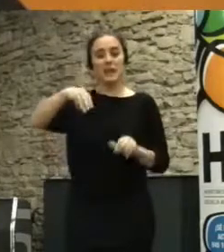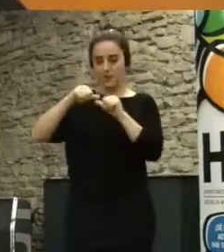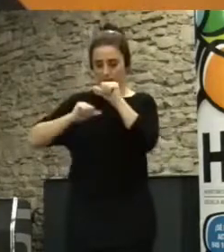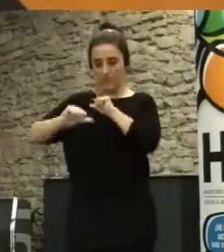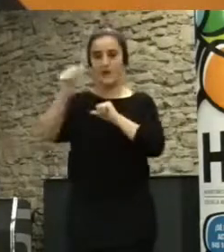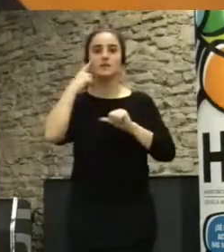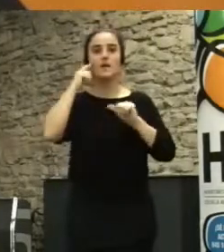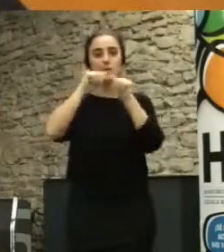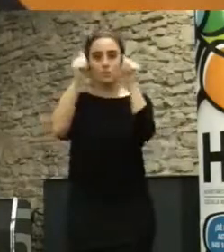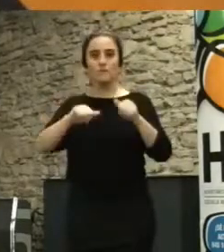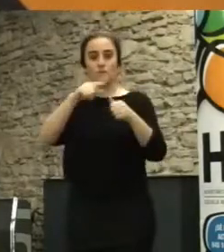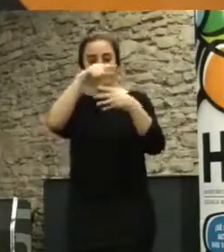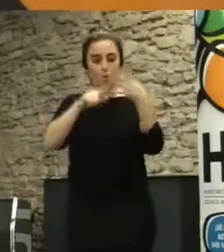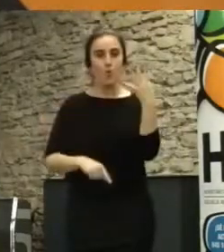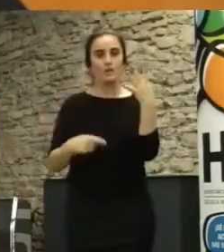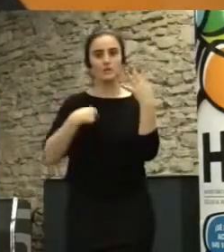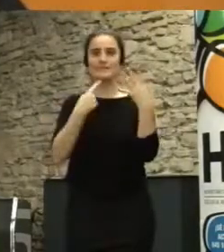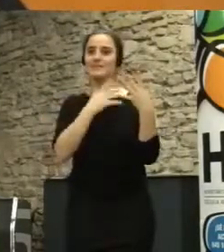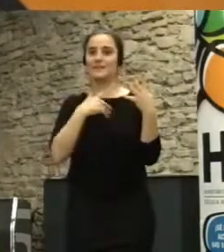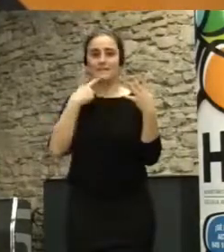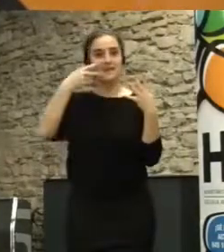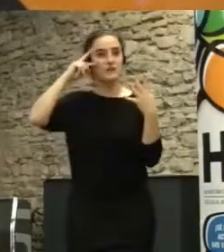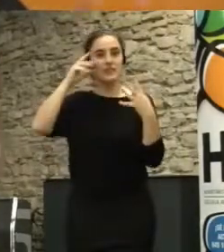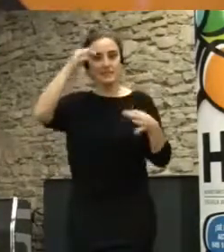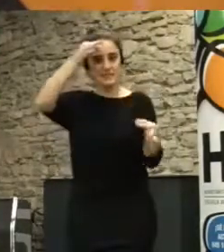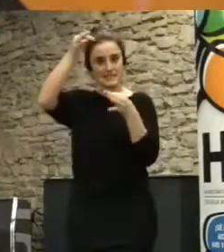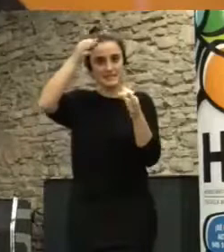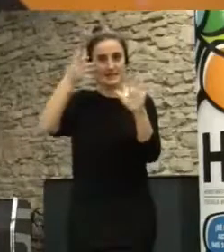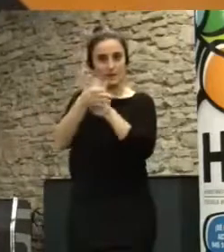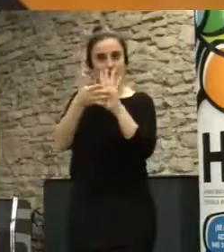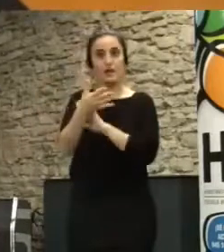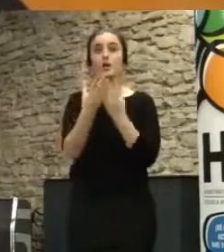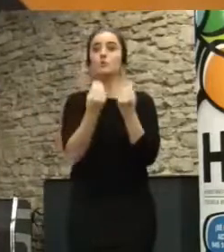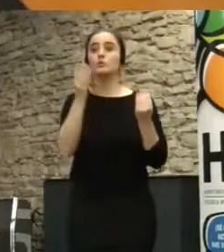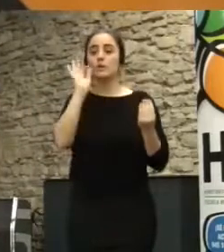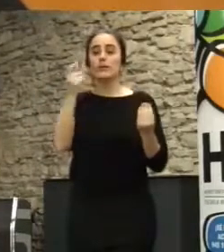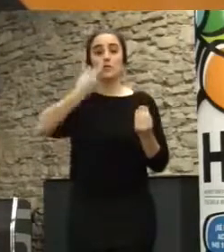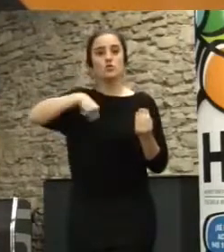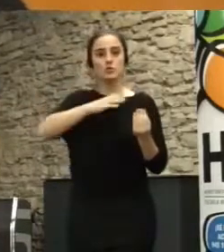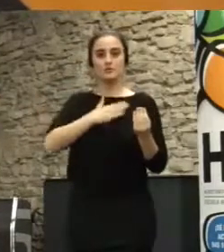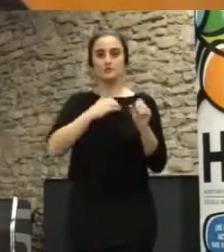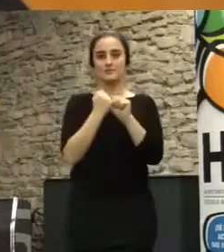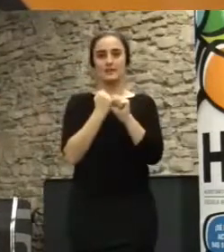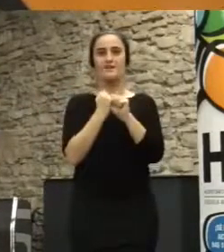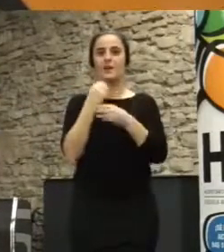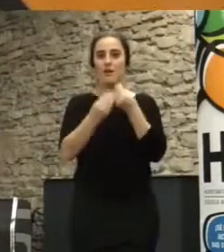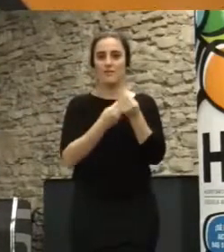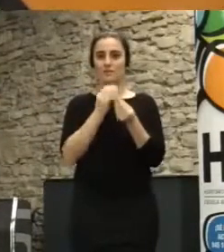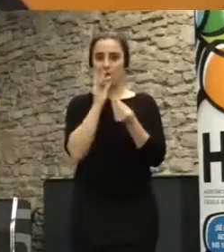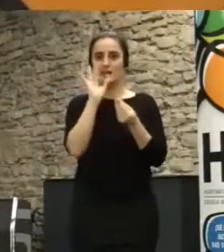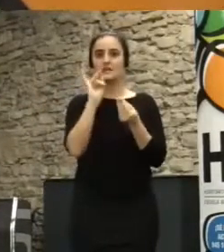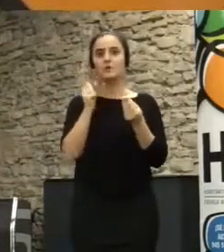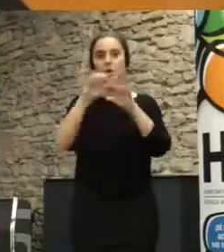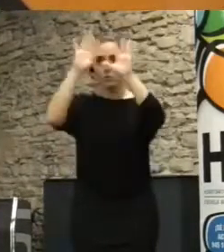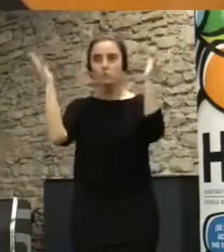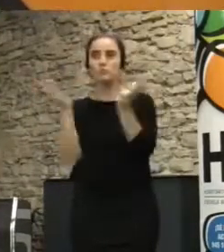mostrando muchos casos concretos. Es verdad que muchos son de lo que estamos haciendo en el Media Lab en Madrid, pero también hablo de cosas del resto